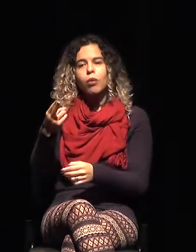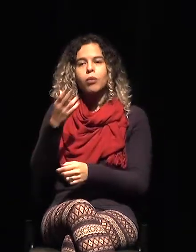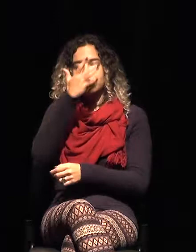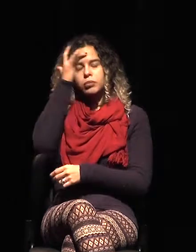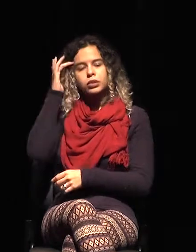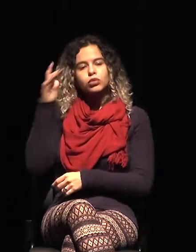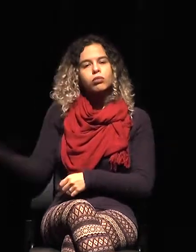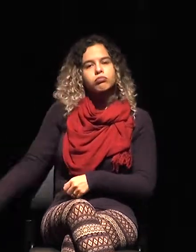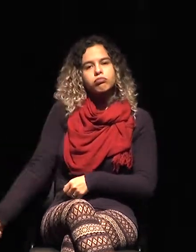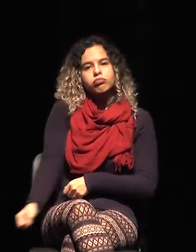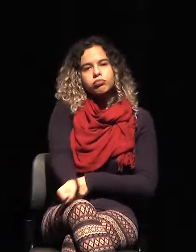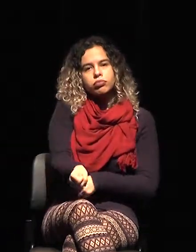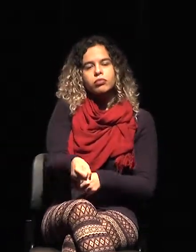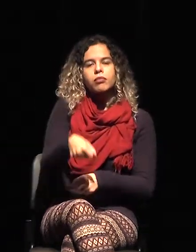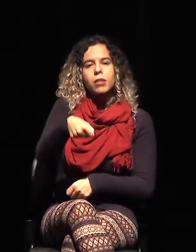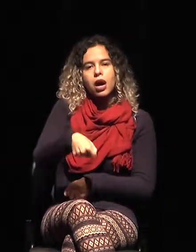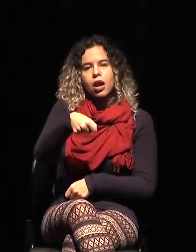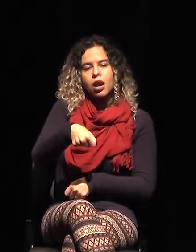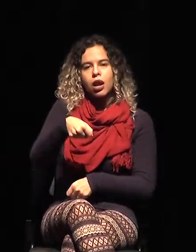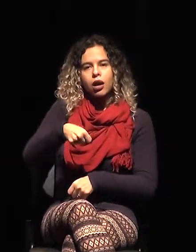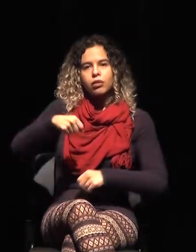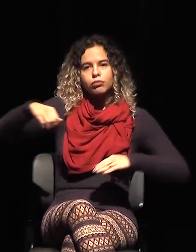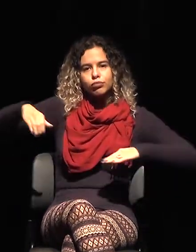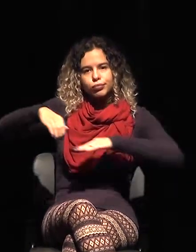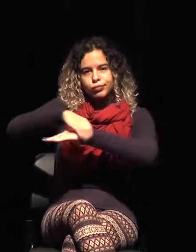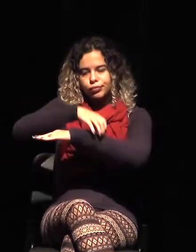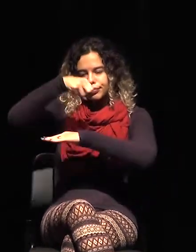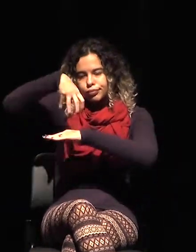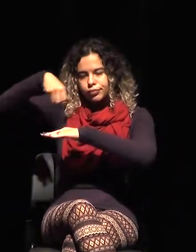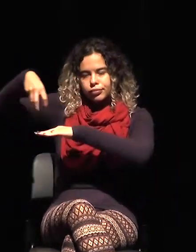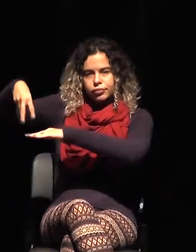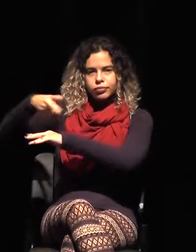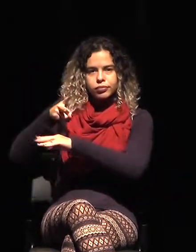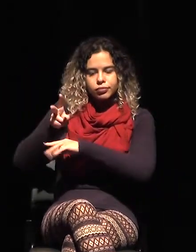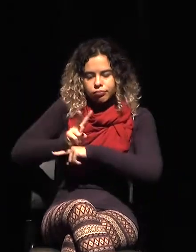Y aquí nuestros sistemas de vigilancia, de control previo.